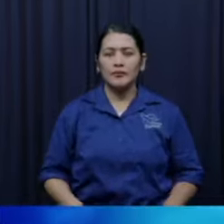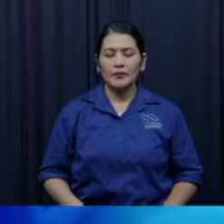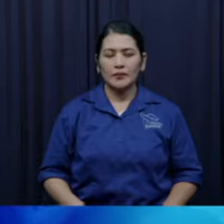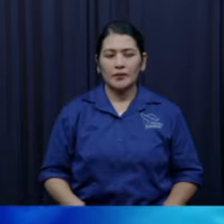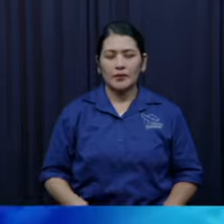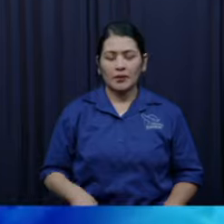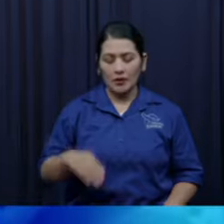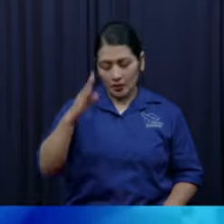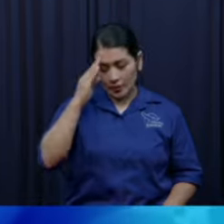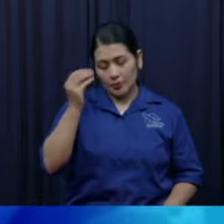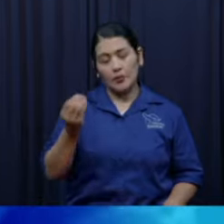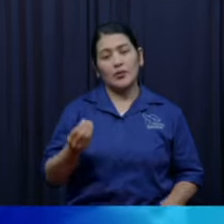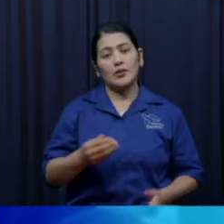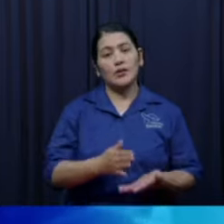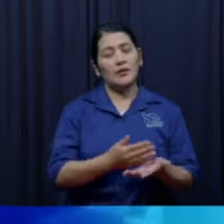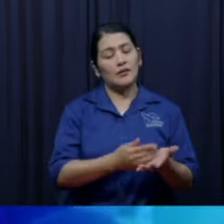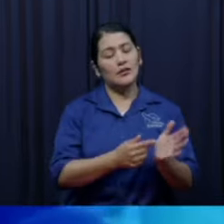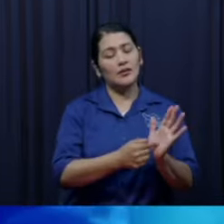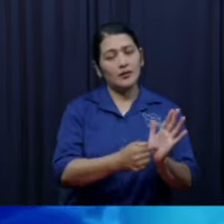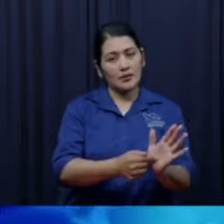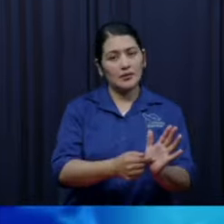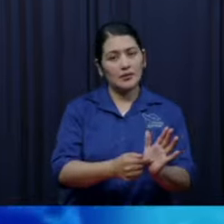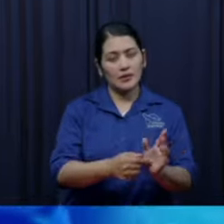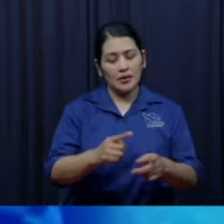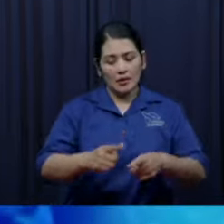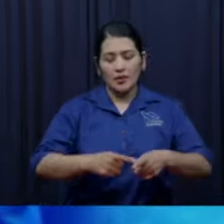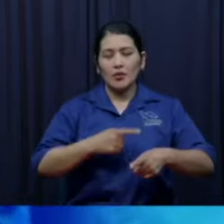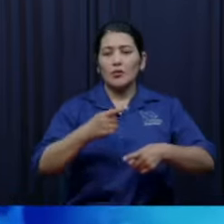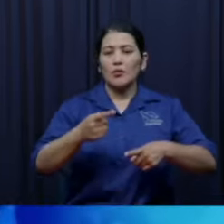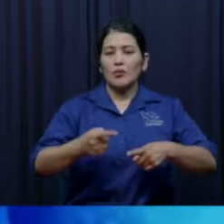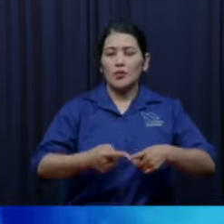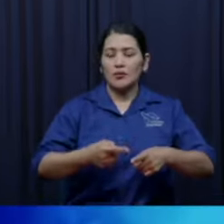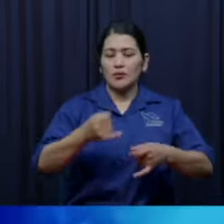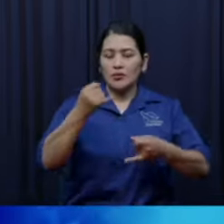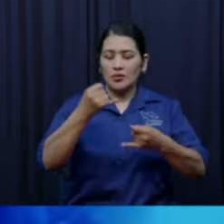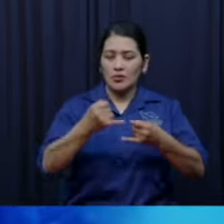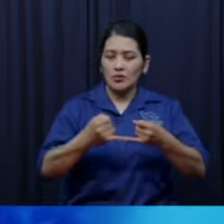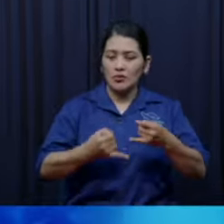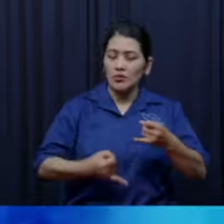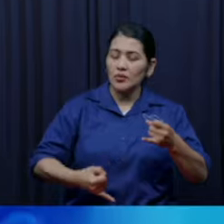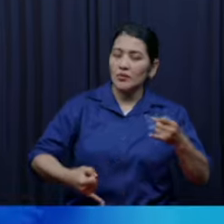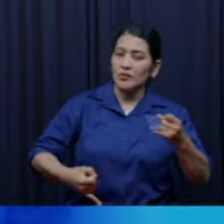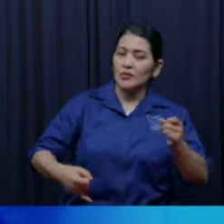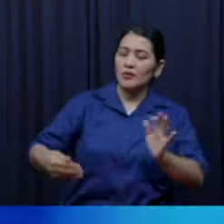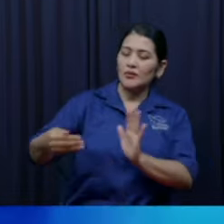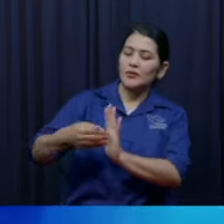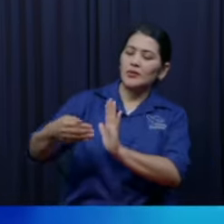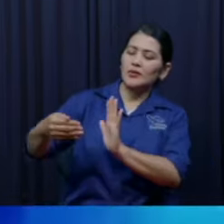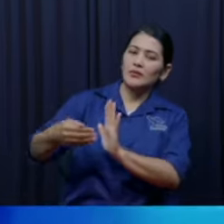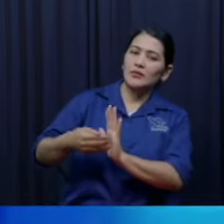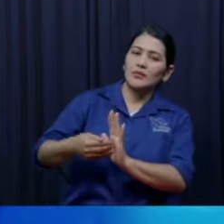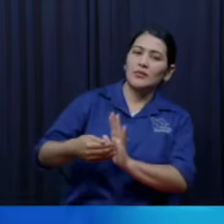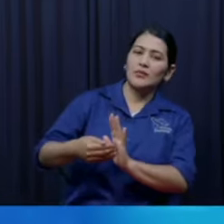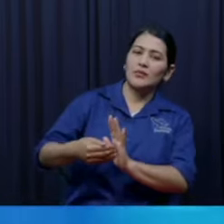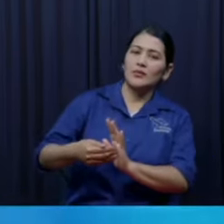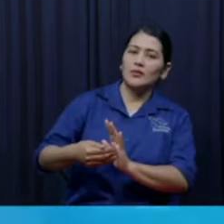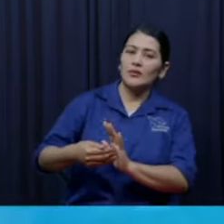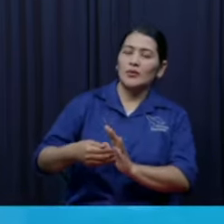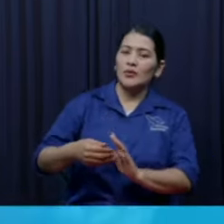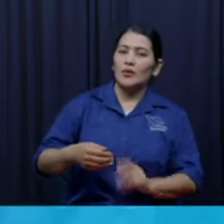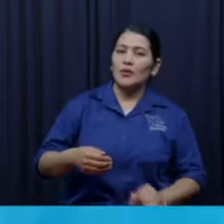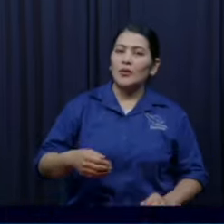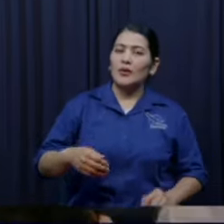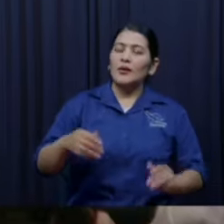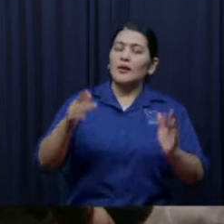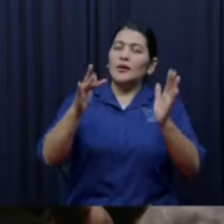enemigo sea puesto por estrado de los pies, entonces Jesús reinará.